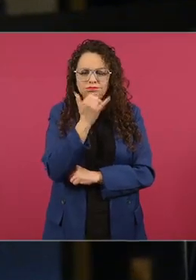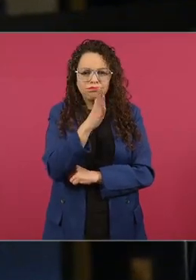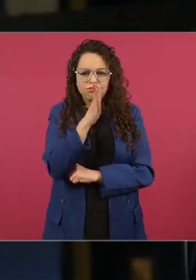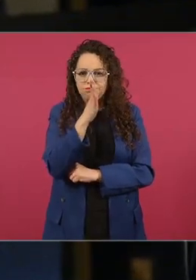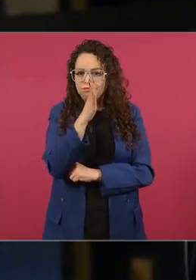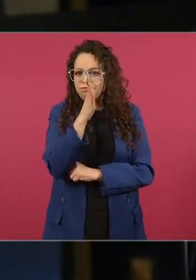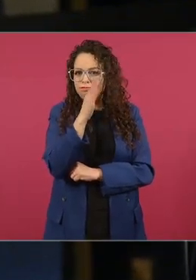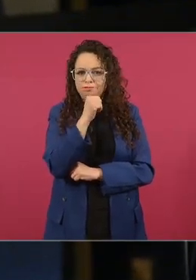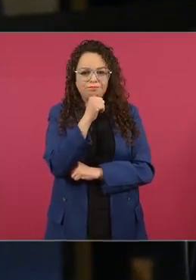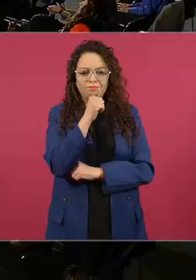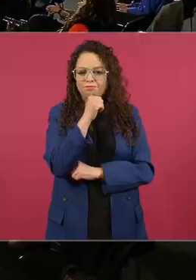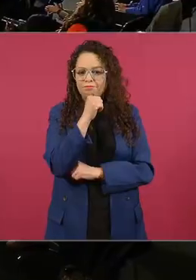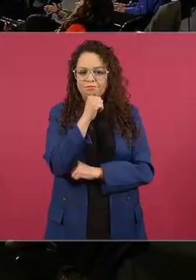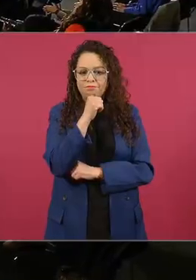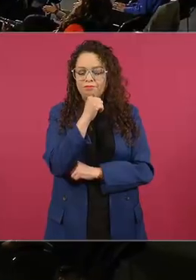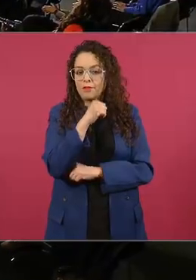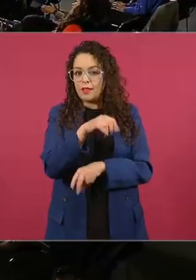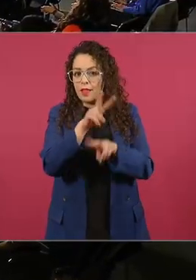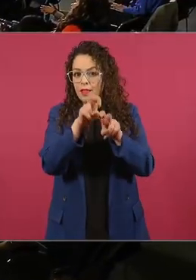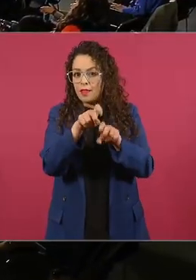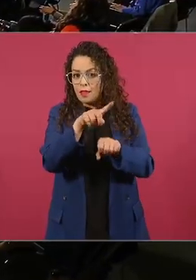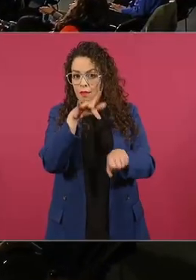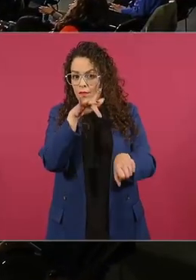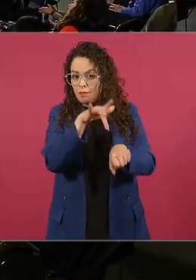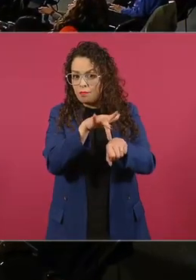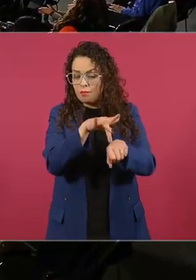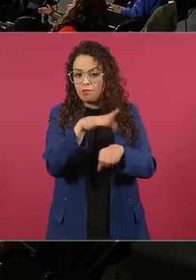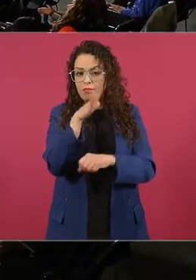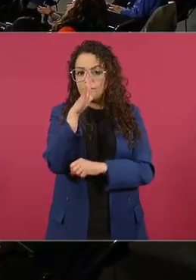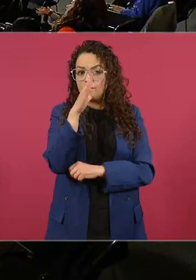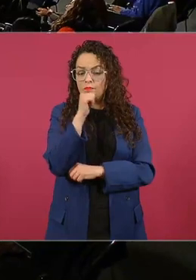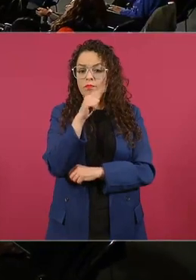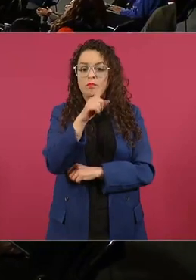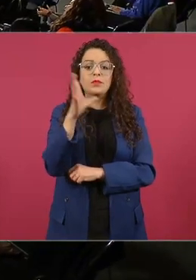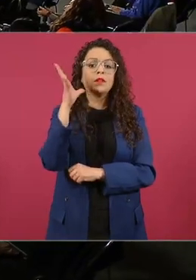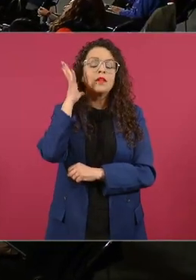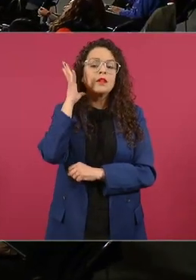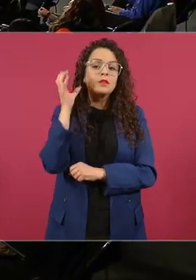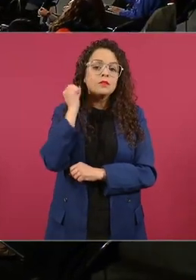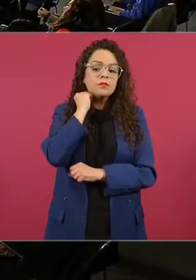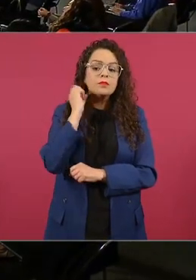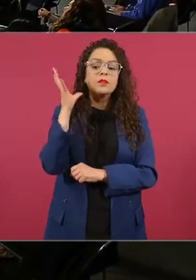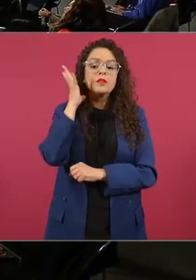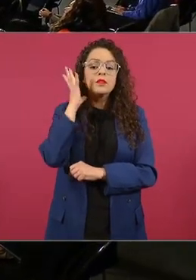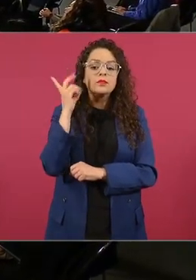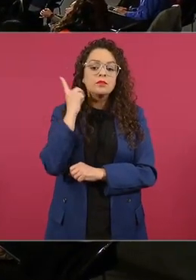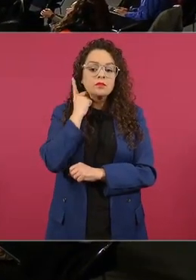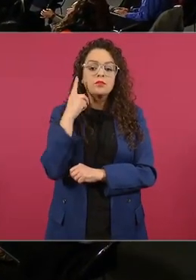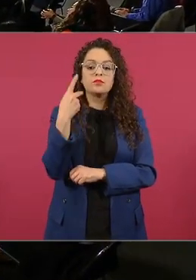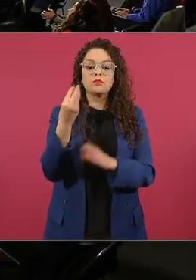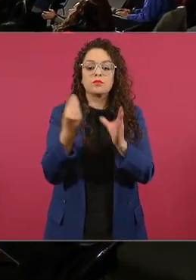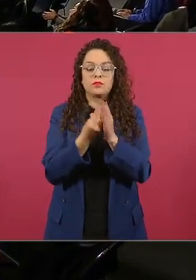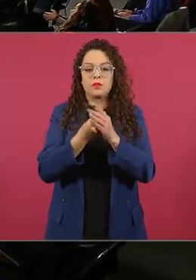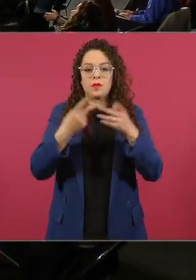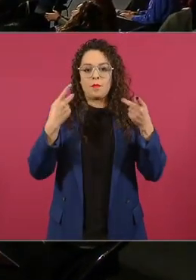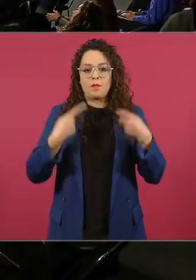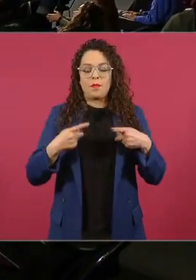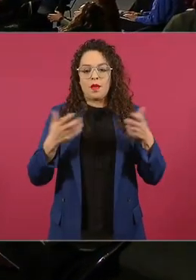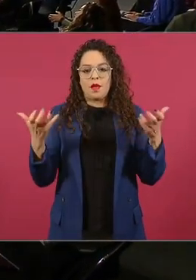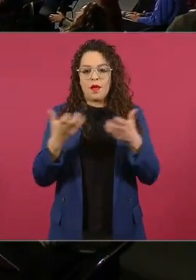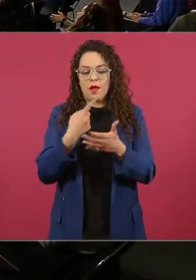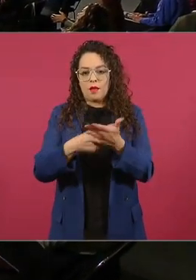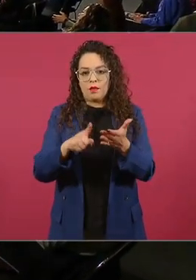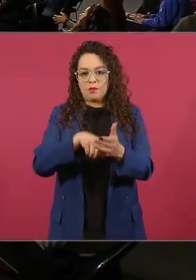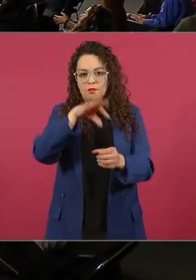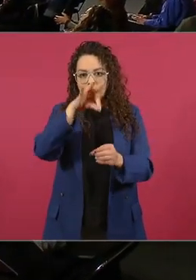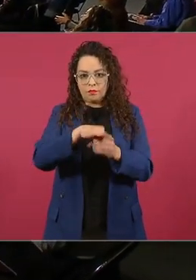tocado derivado de que los cargos de senadores y de diputados pues son de elección popular por principio de cuenta no son designaciones